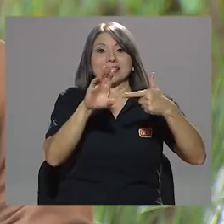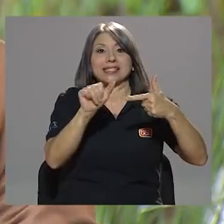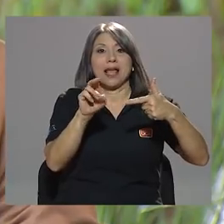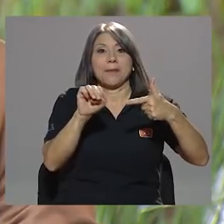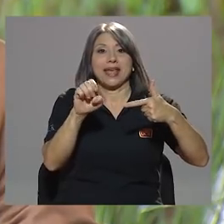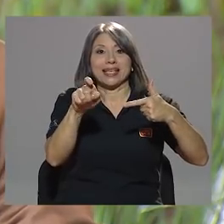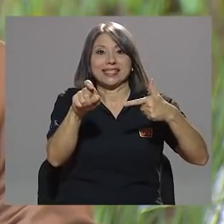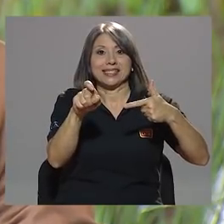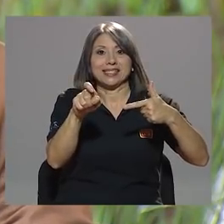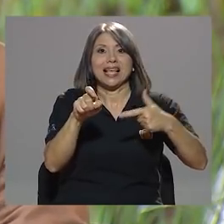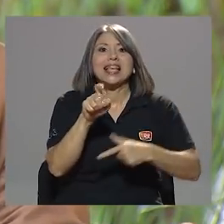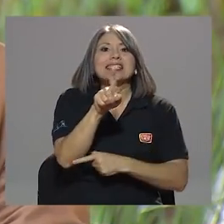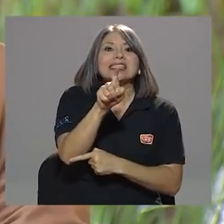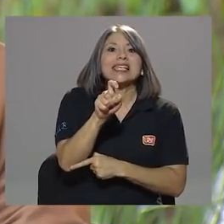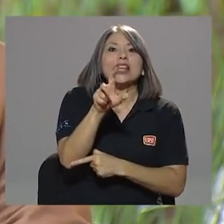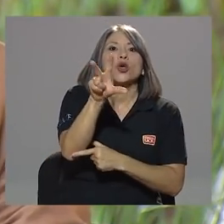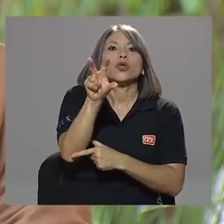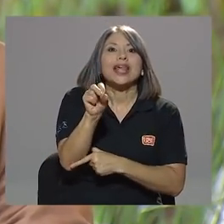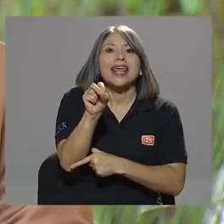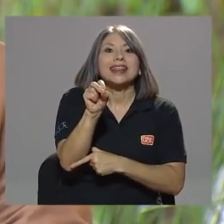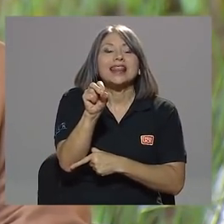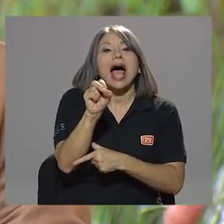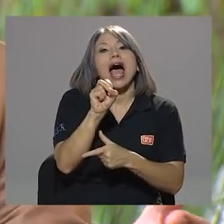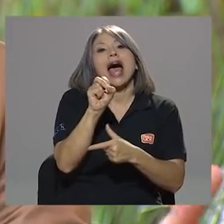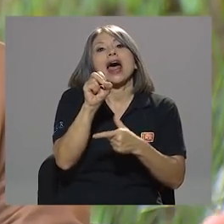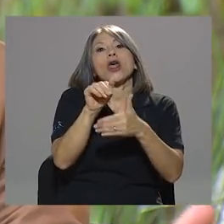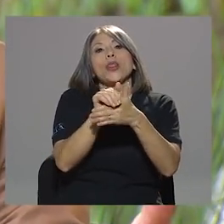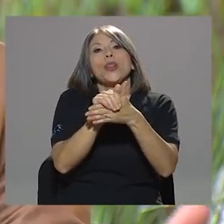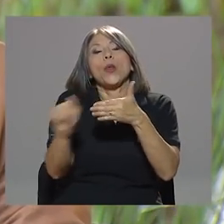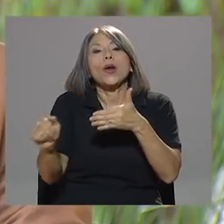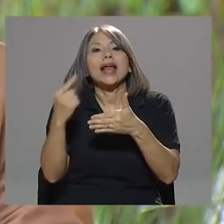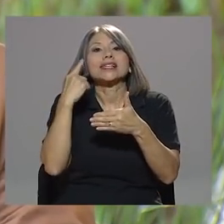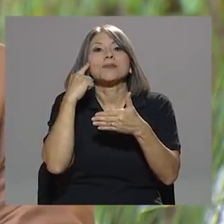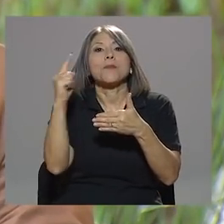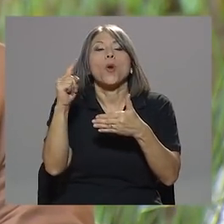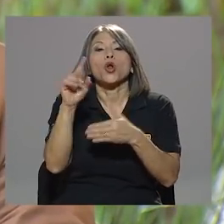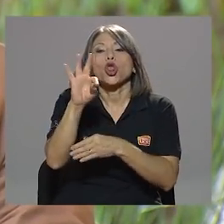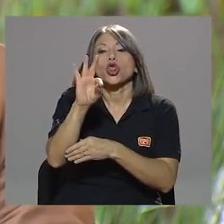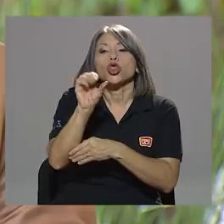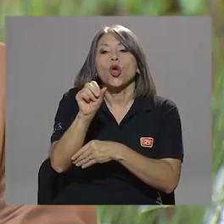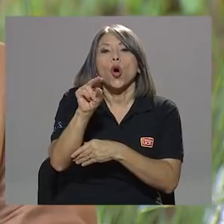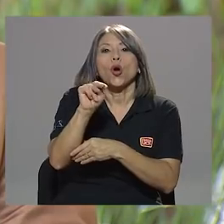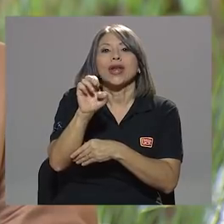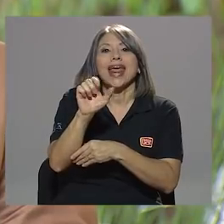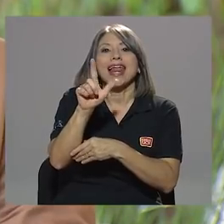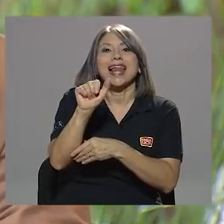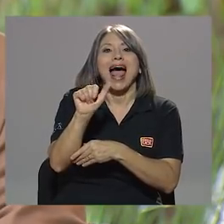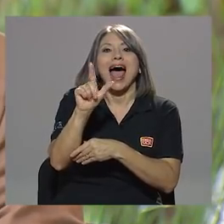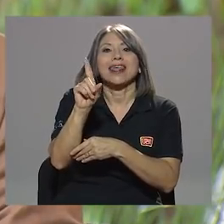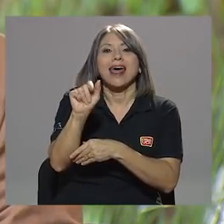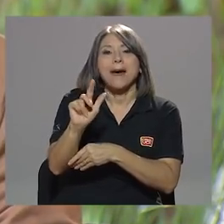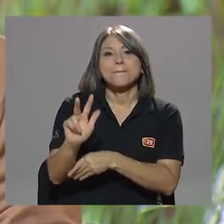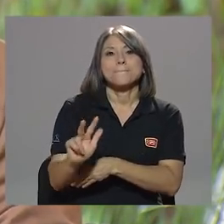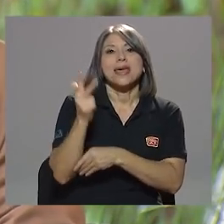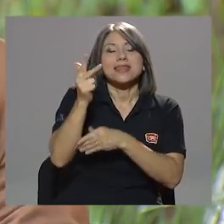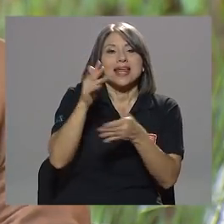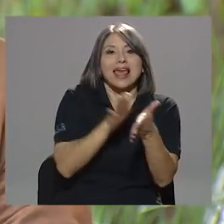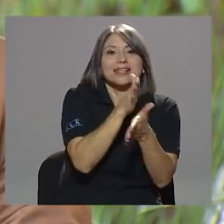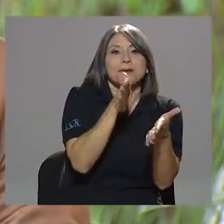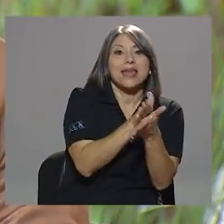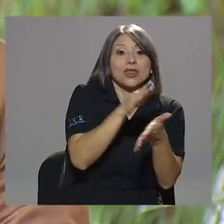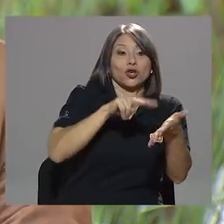135 dólares por tonelada métrica de cemento. O sea, un 40%